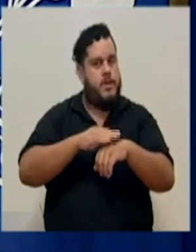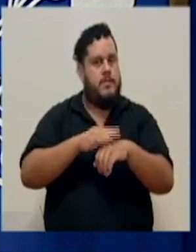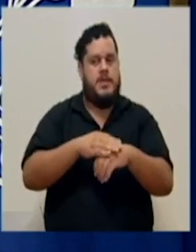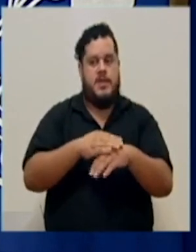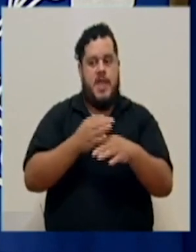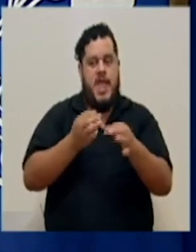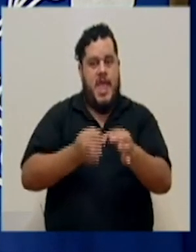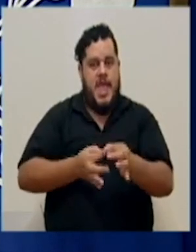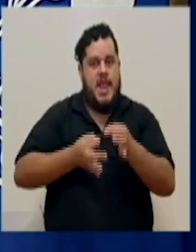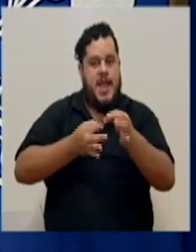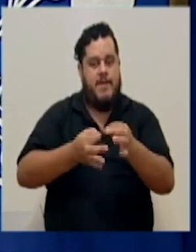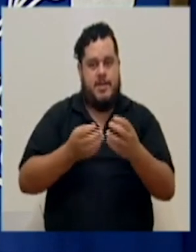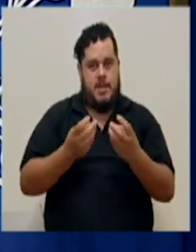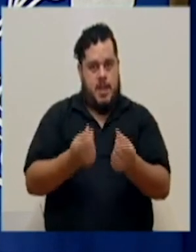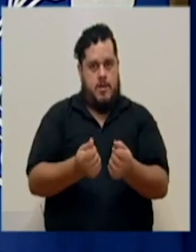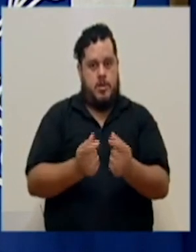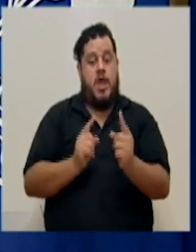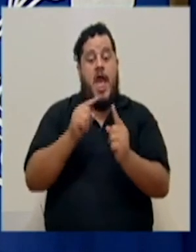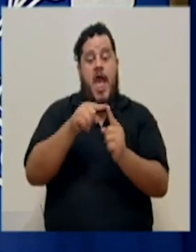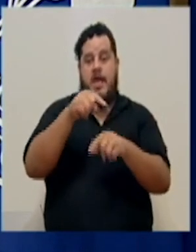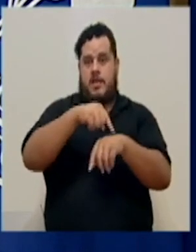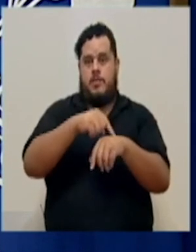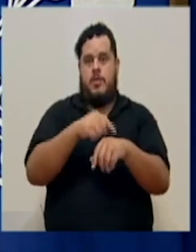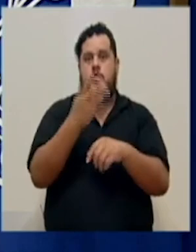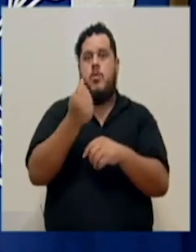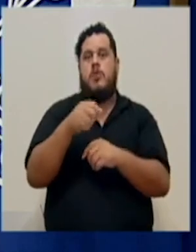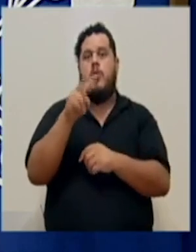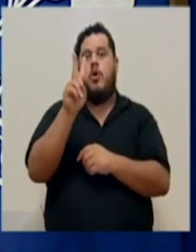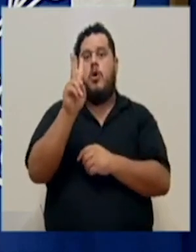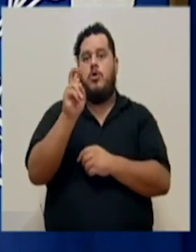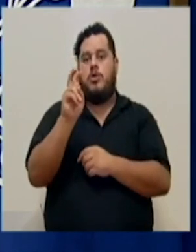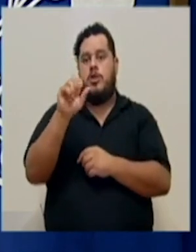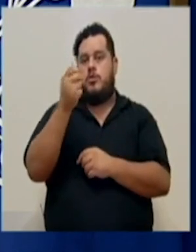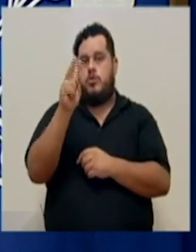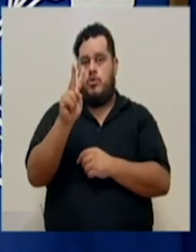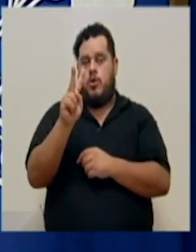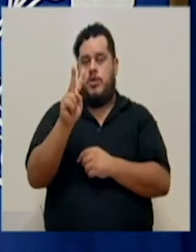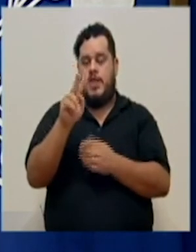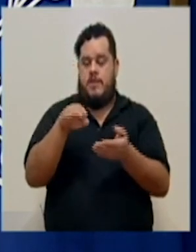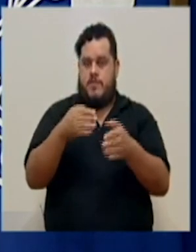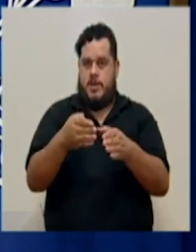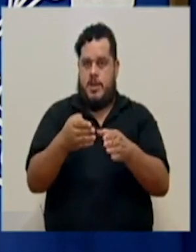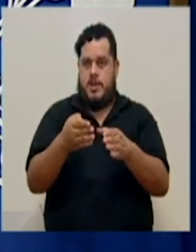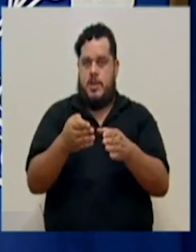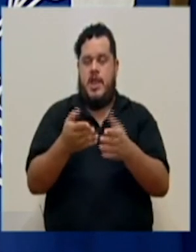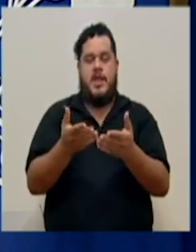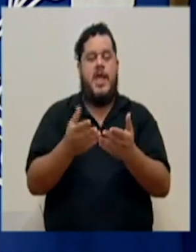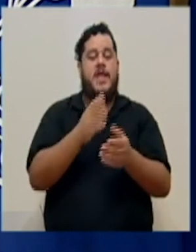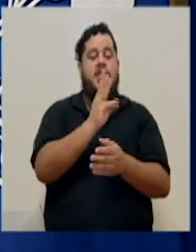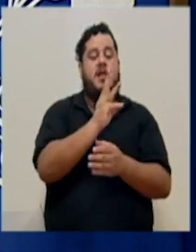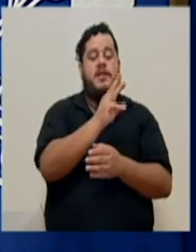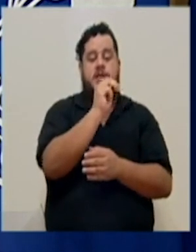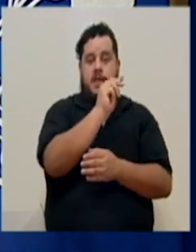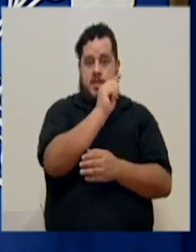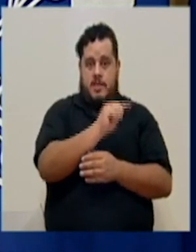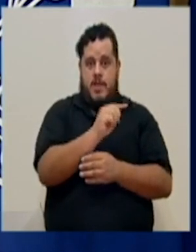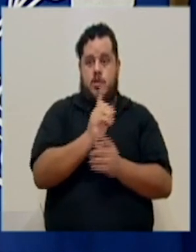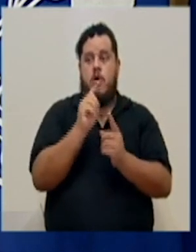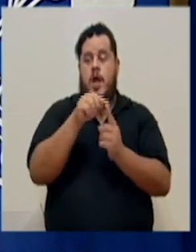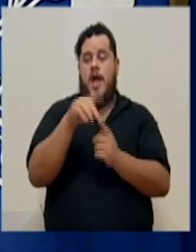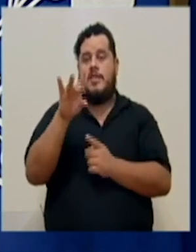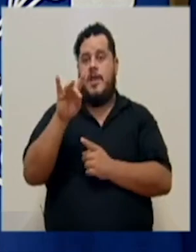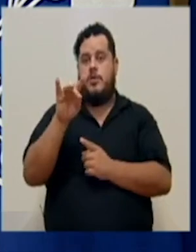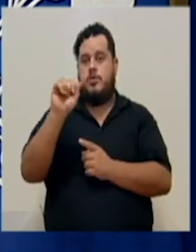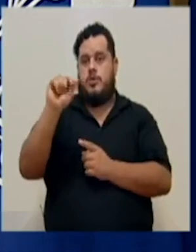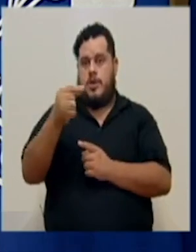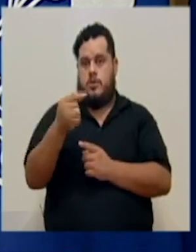momento se ha podido detallar 212 fallecimientos, registrados del 6 de marzo hasta el 8